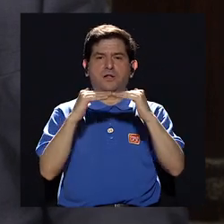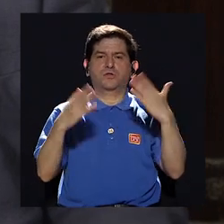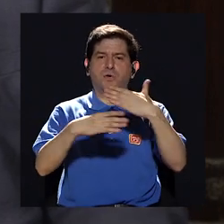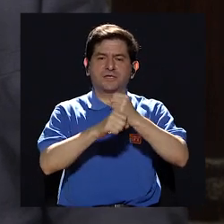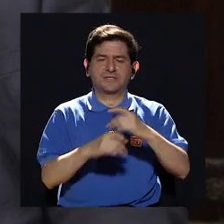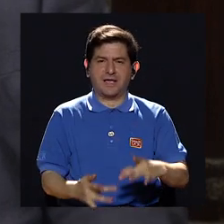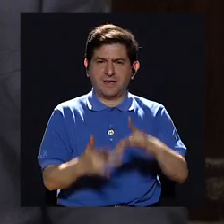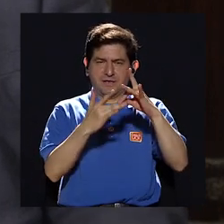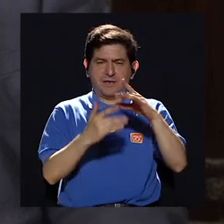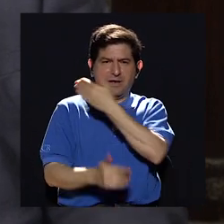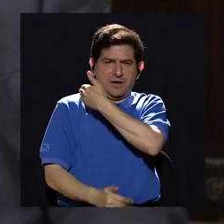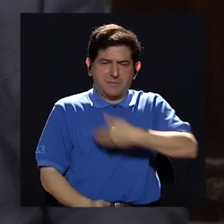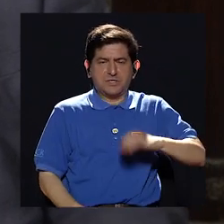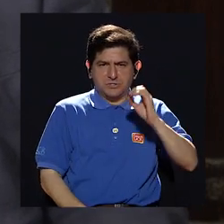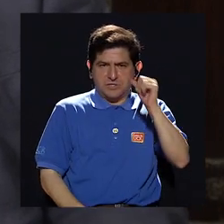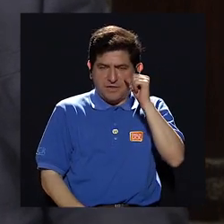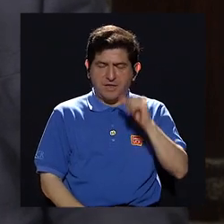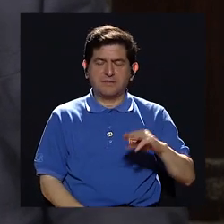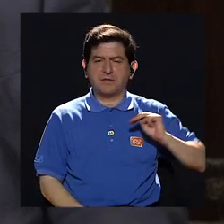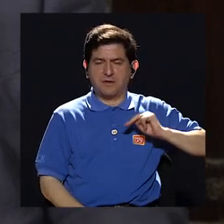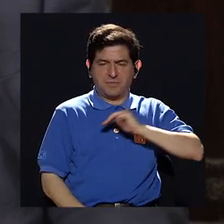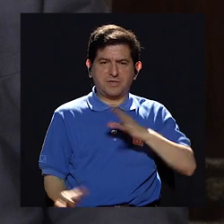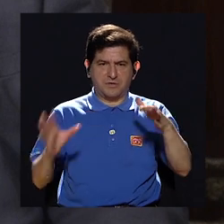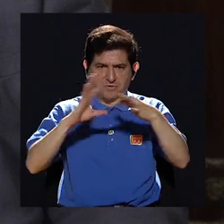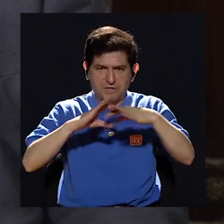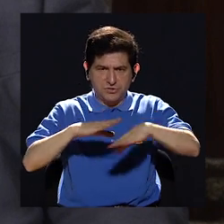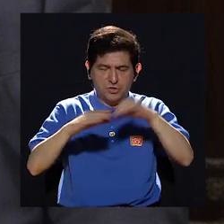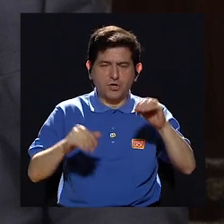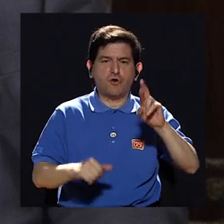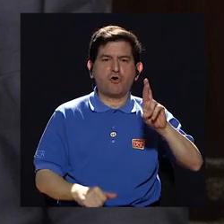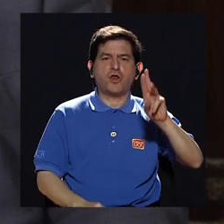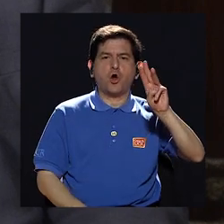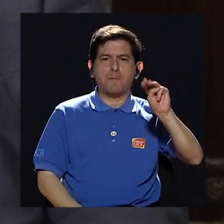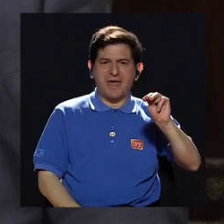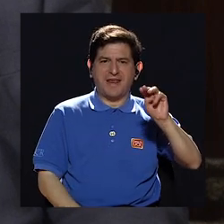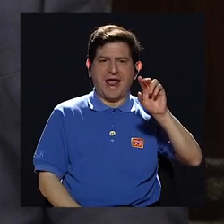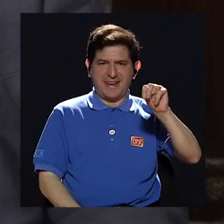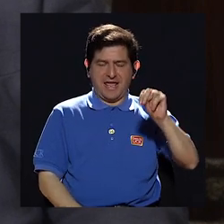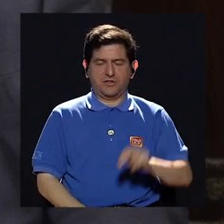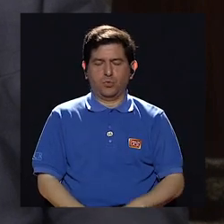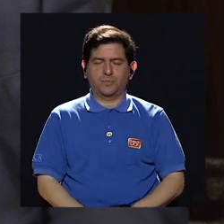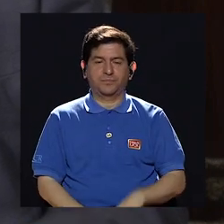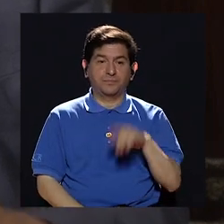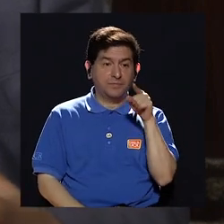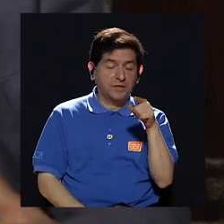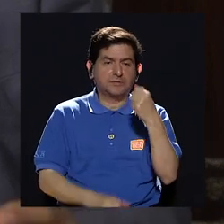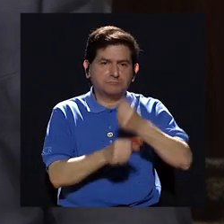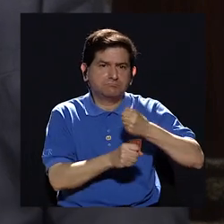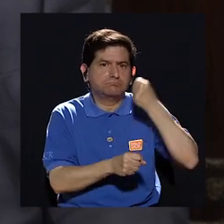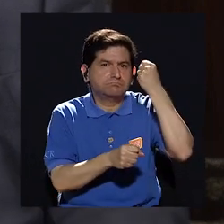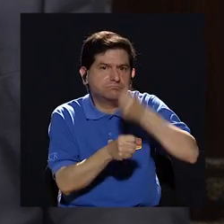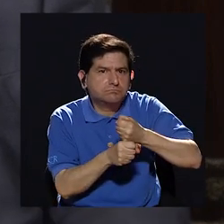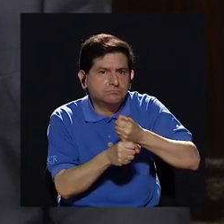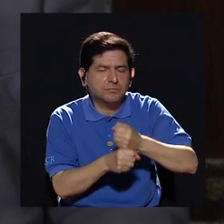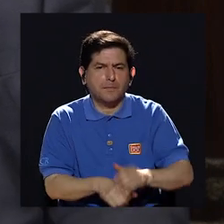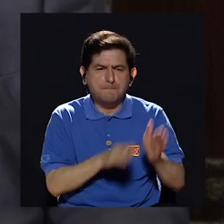particularmente por el presidente Arias y su canciller don Rodrigo Madrigal Nieto es indudable que ese esfuerzo de preparación